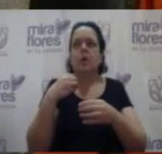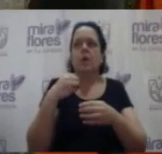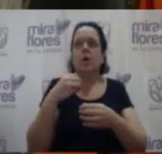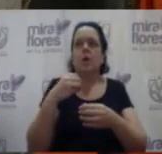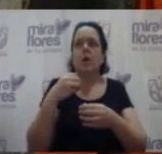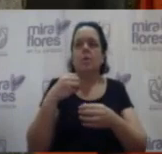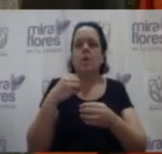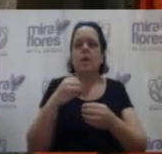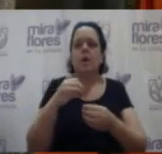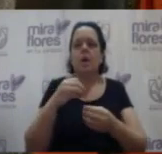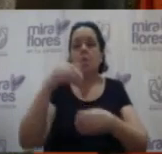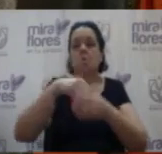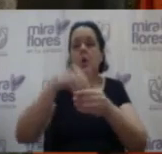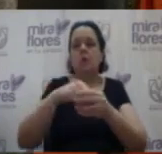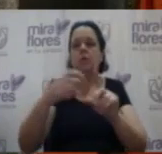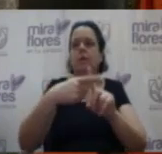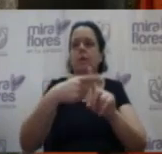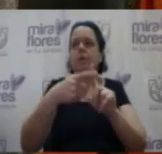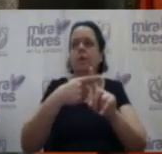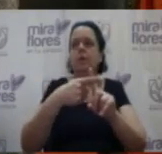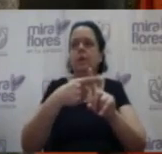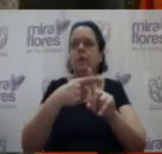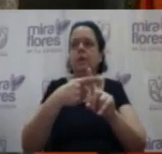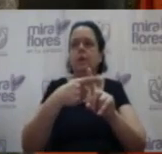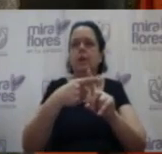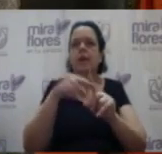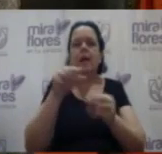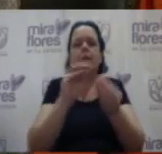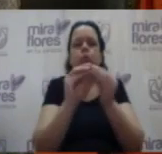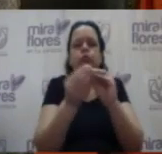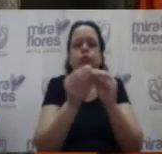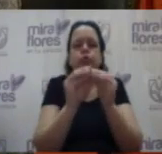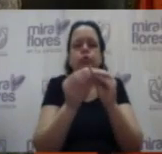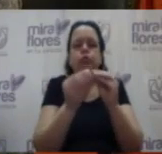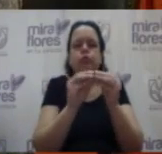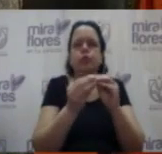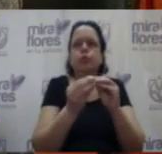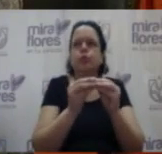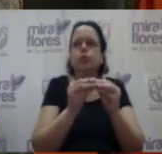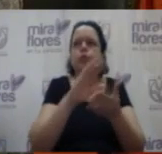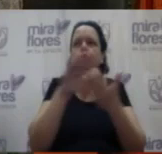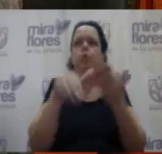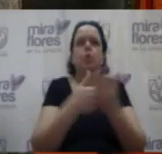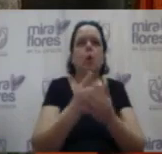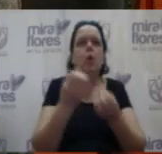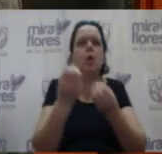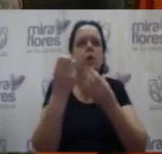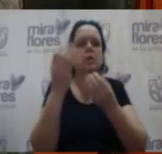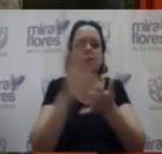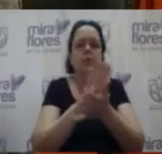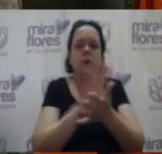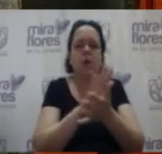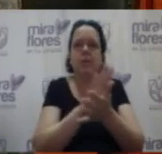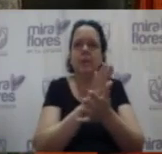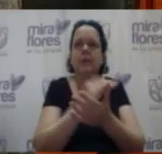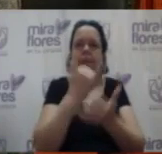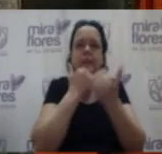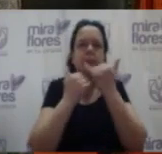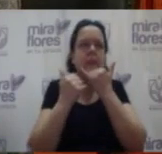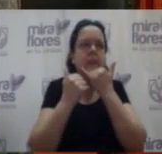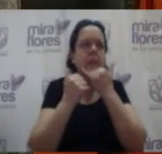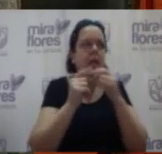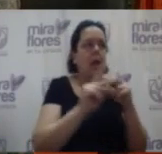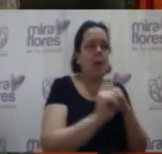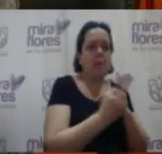aprobar esta donación, que se corrijan todos, todos los informes que están equivocados, desde el inicio hasta el